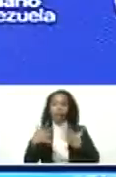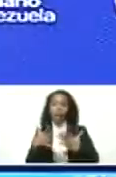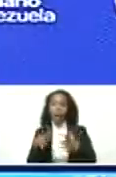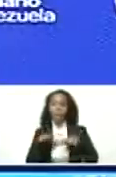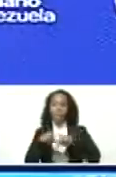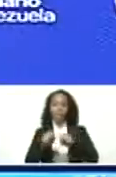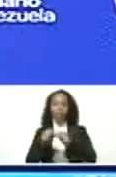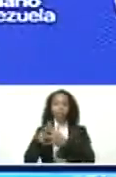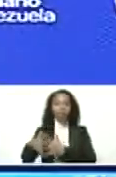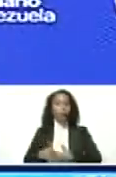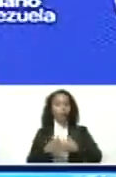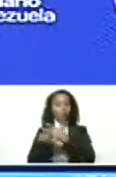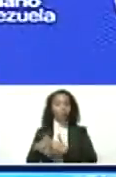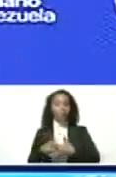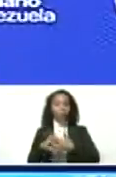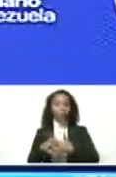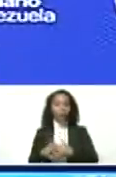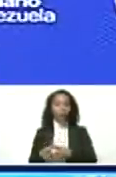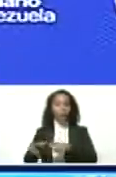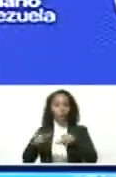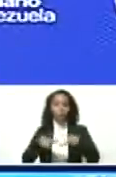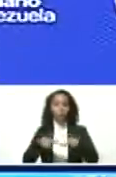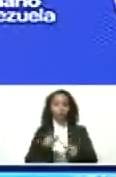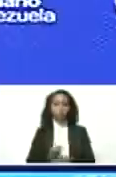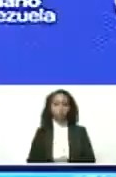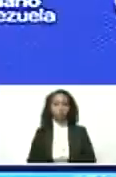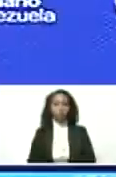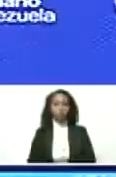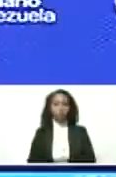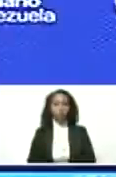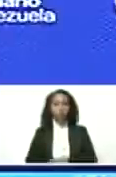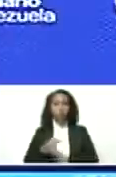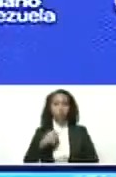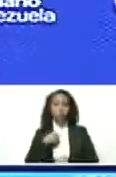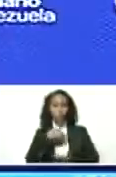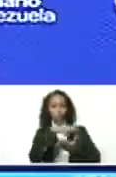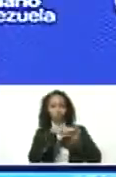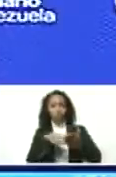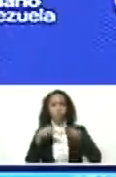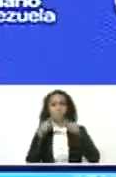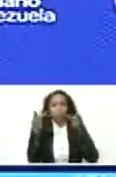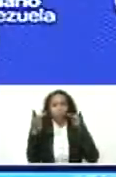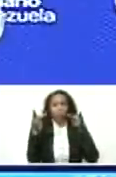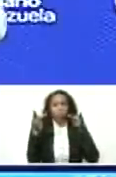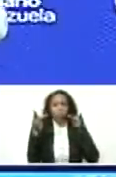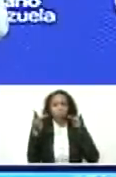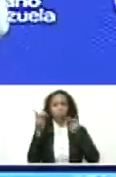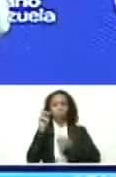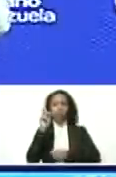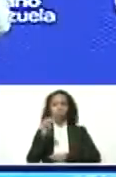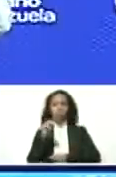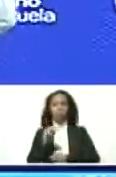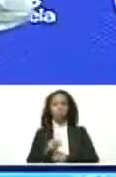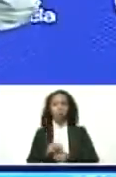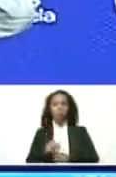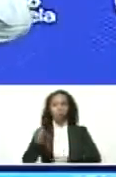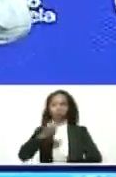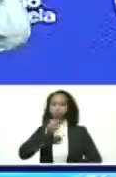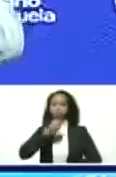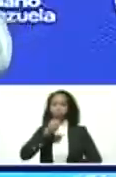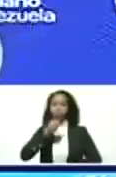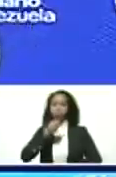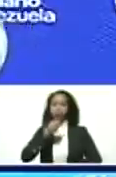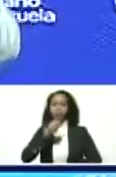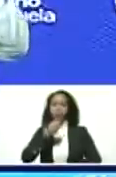estadounidense en la región. Yo leía en público también un reportaje de los